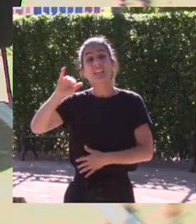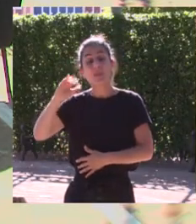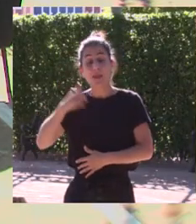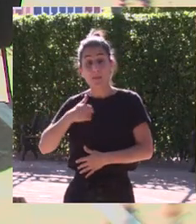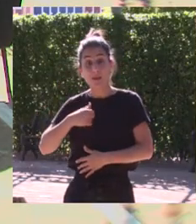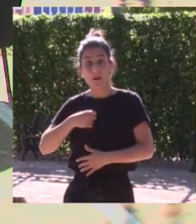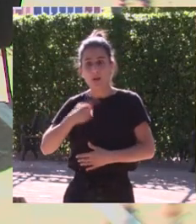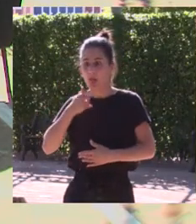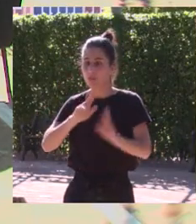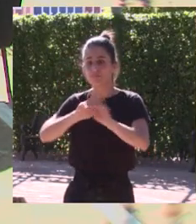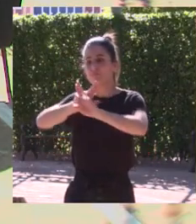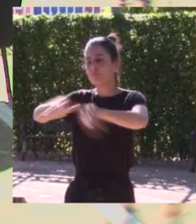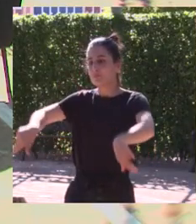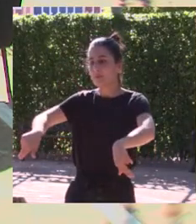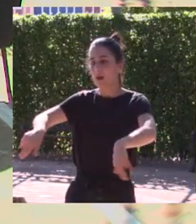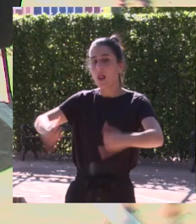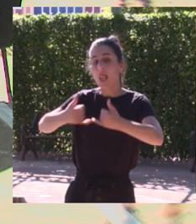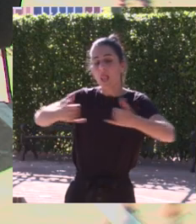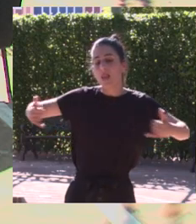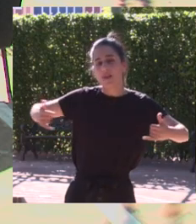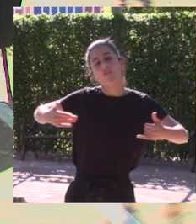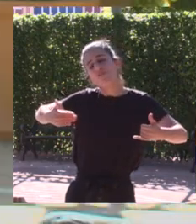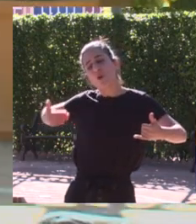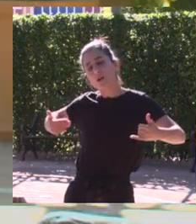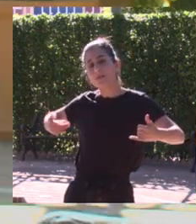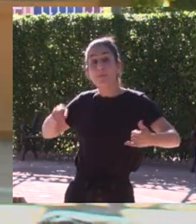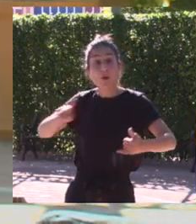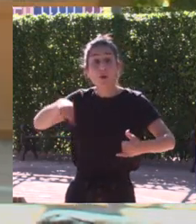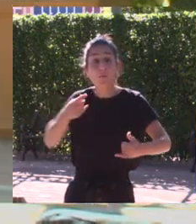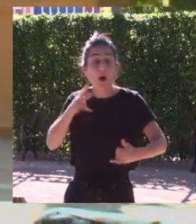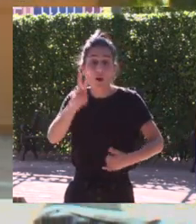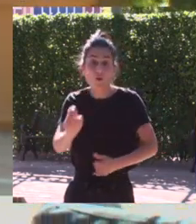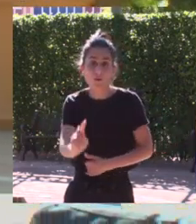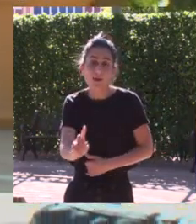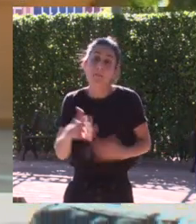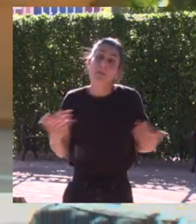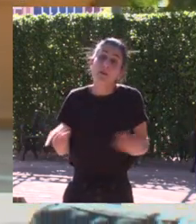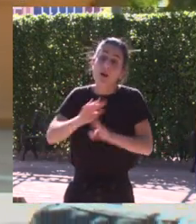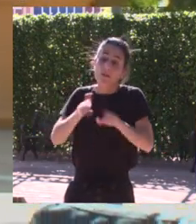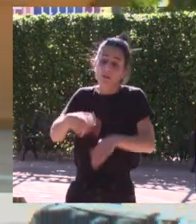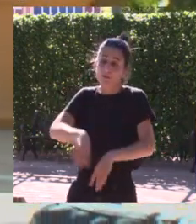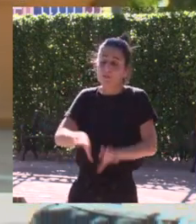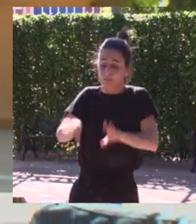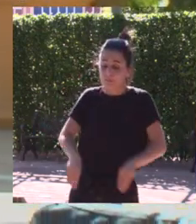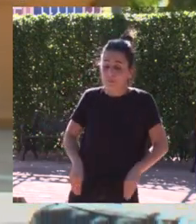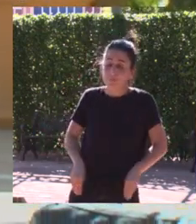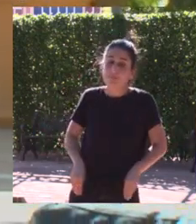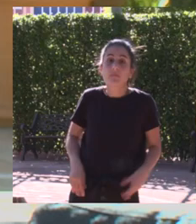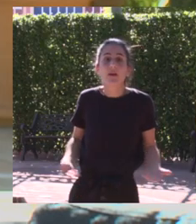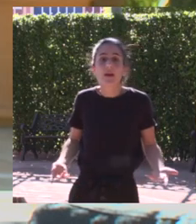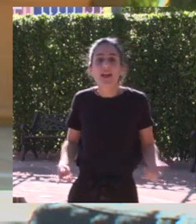nos descalifican por un fuera de línea que después no fue cierto pero ese resultado nos lo tuvimos que quedar